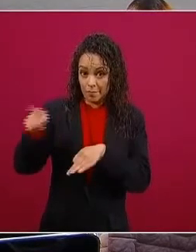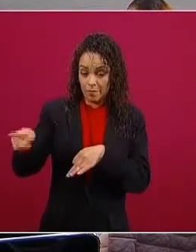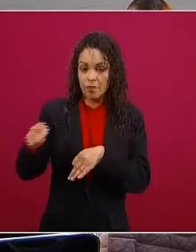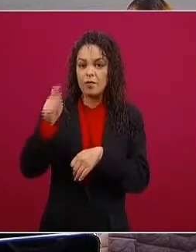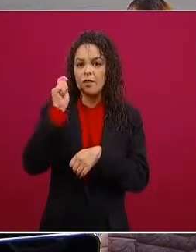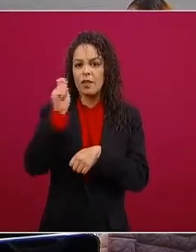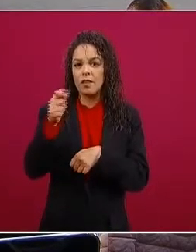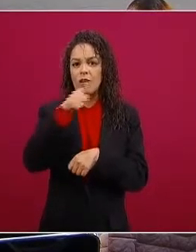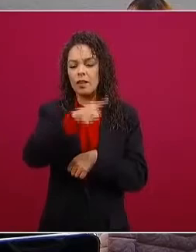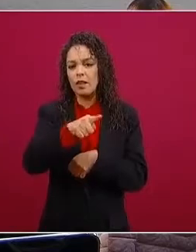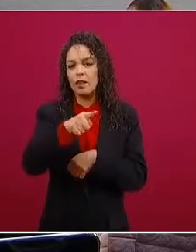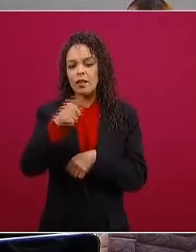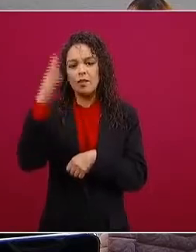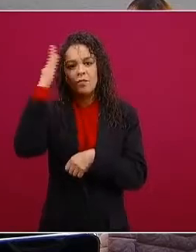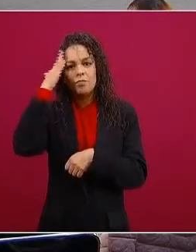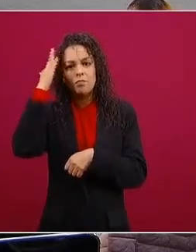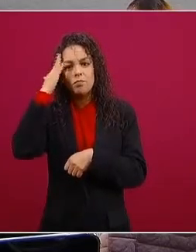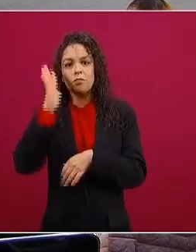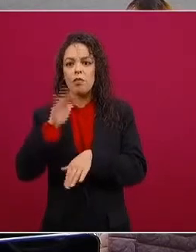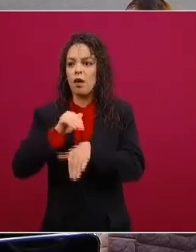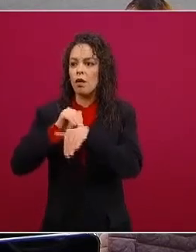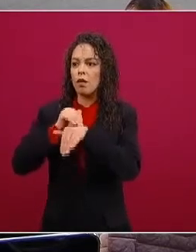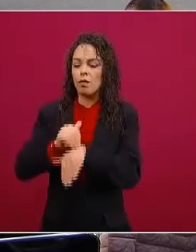y cuando hablo de conservadurismo